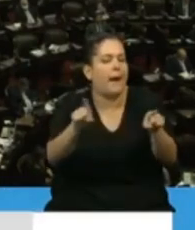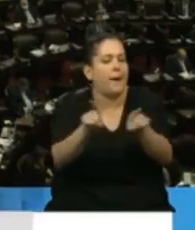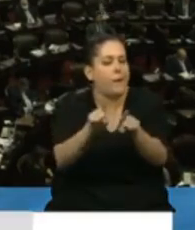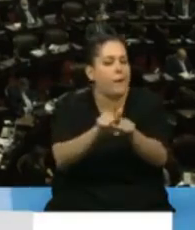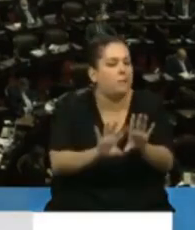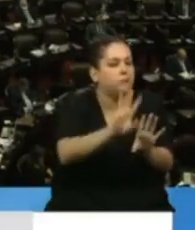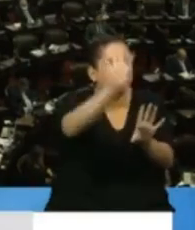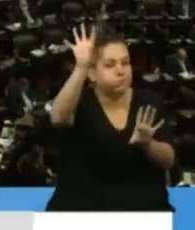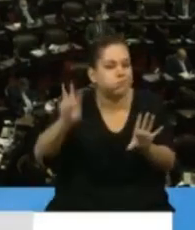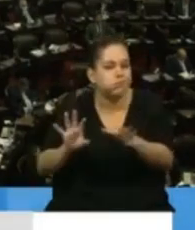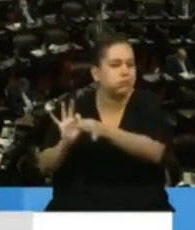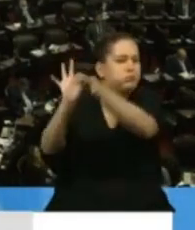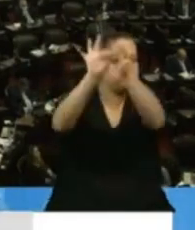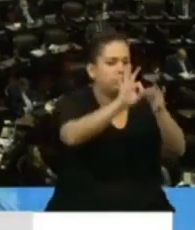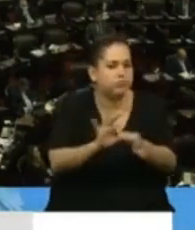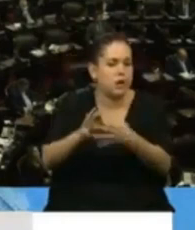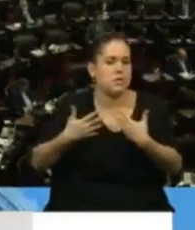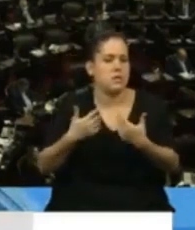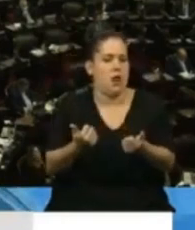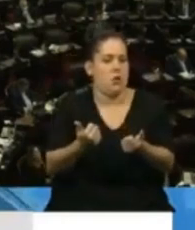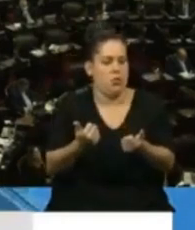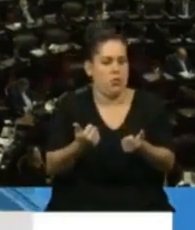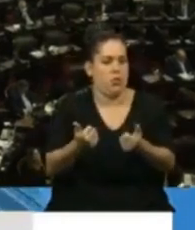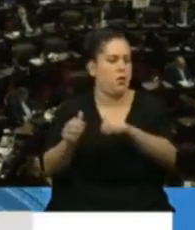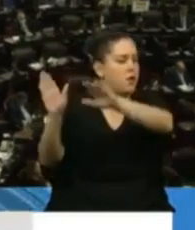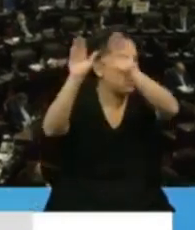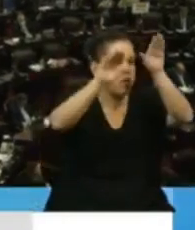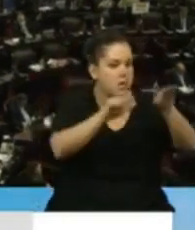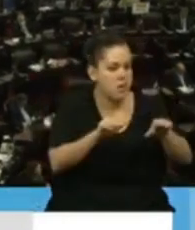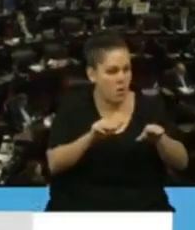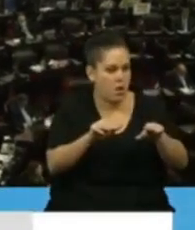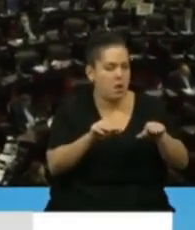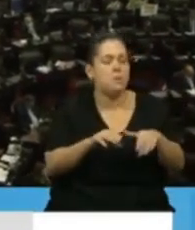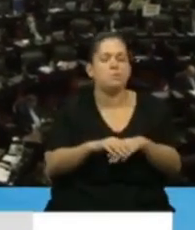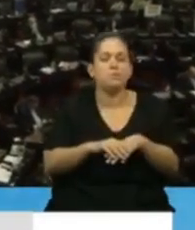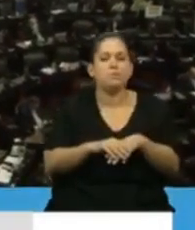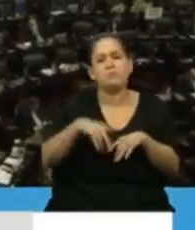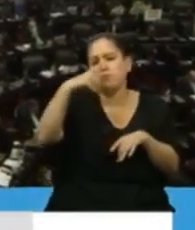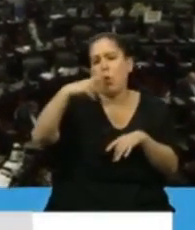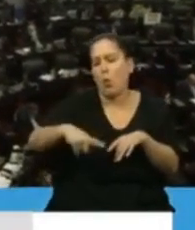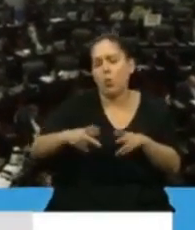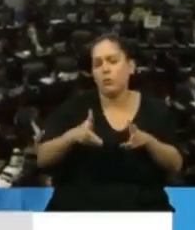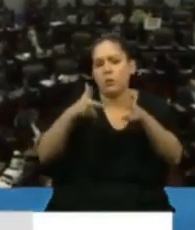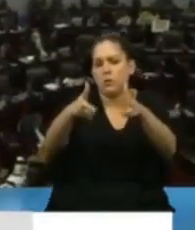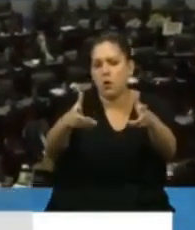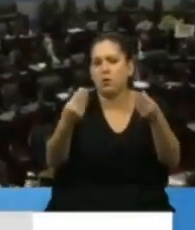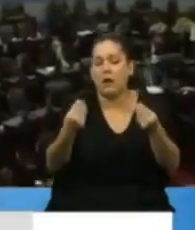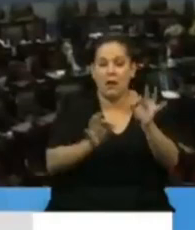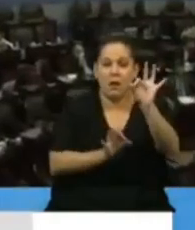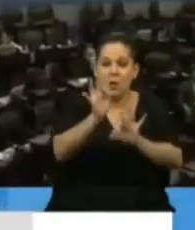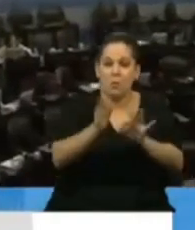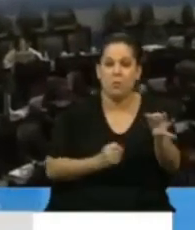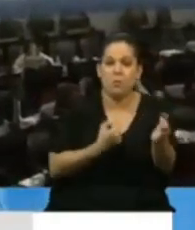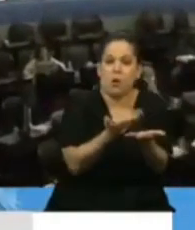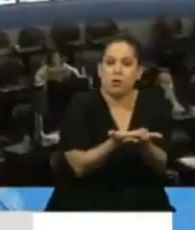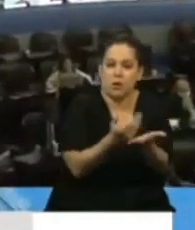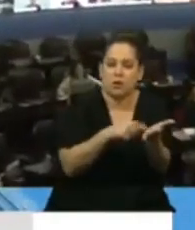nuestro sistema de salud. Y para concluir, creo que mediante este proyecto hacemos una